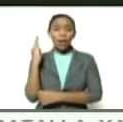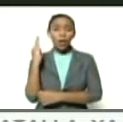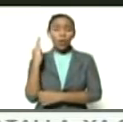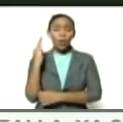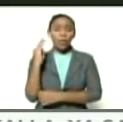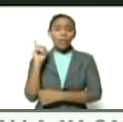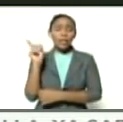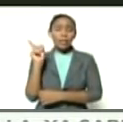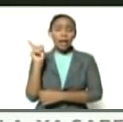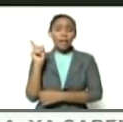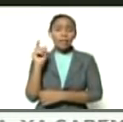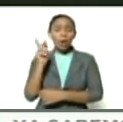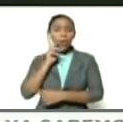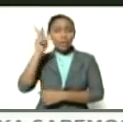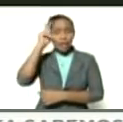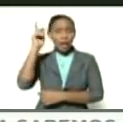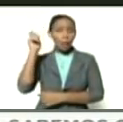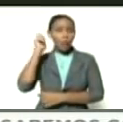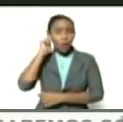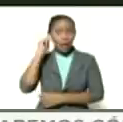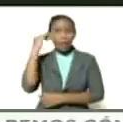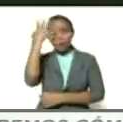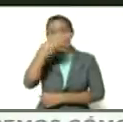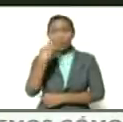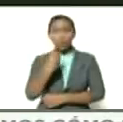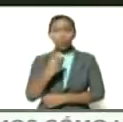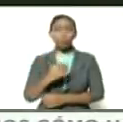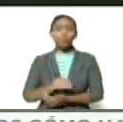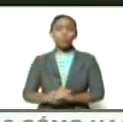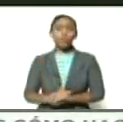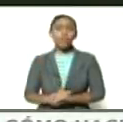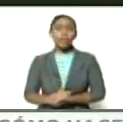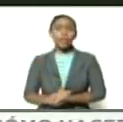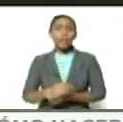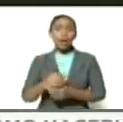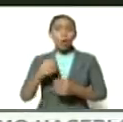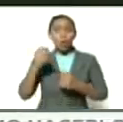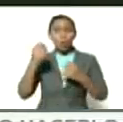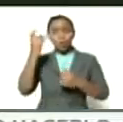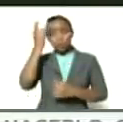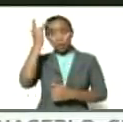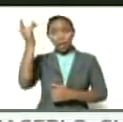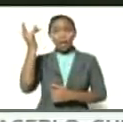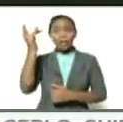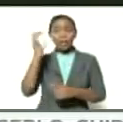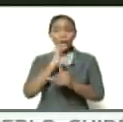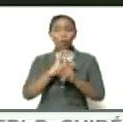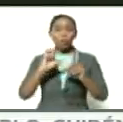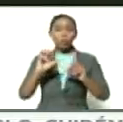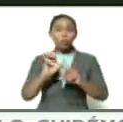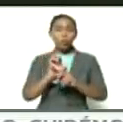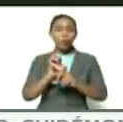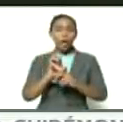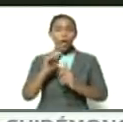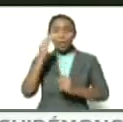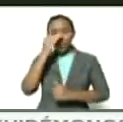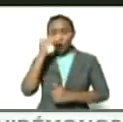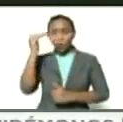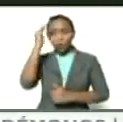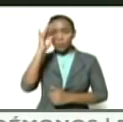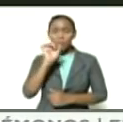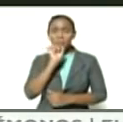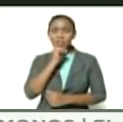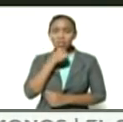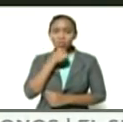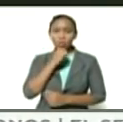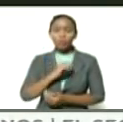obrera de los indígenas de las mujeres de la juventud de los intelectuales de la cultura de los adultos y adultas mayores